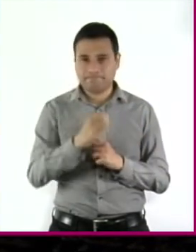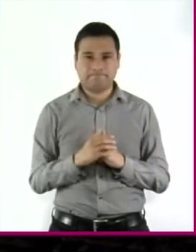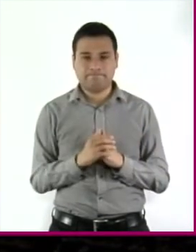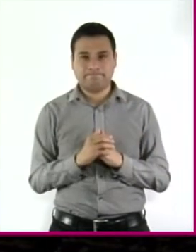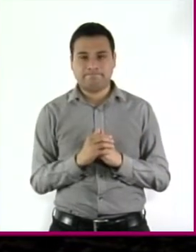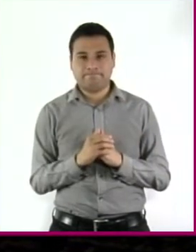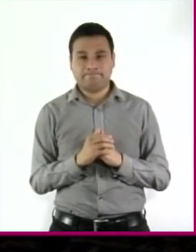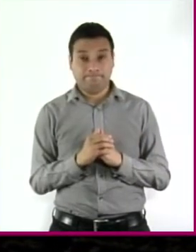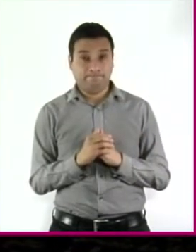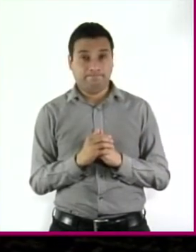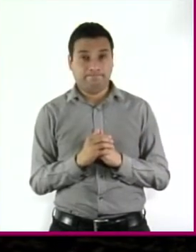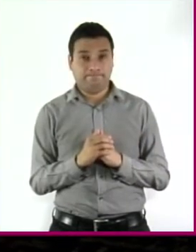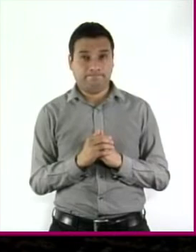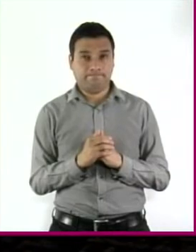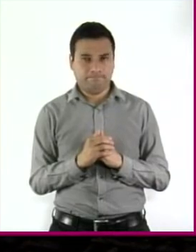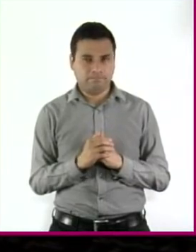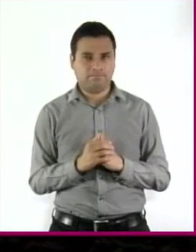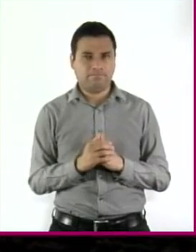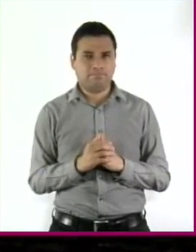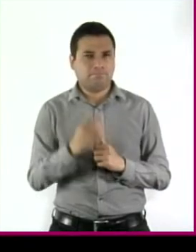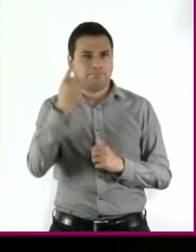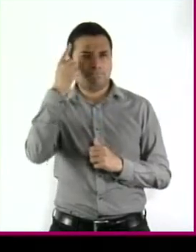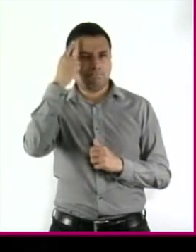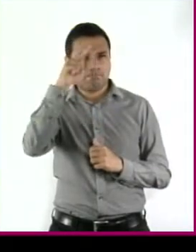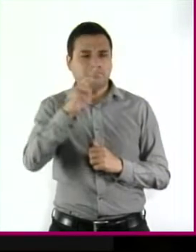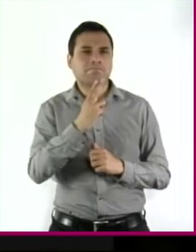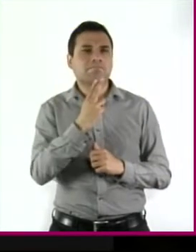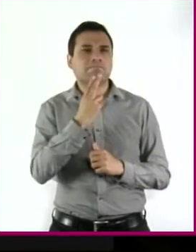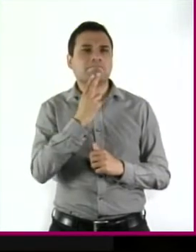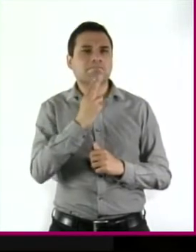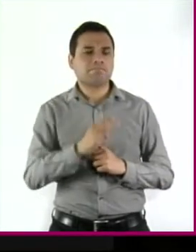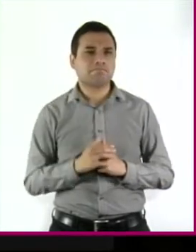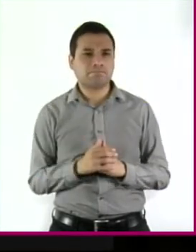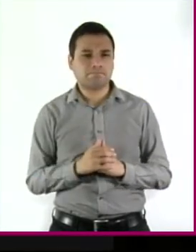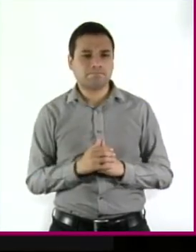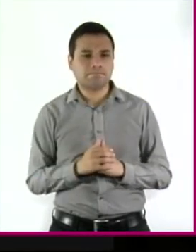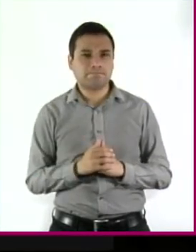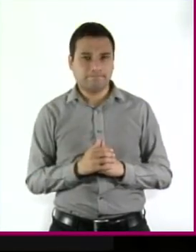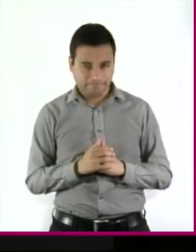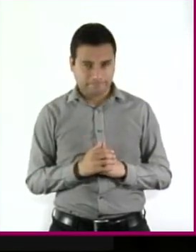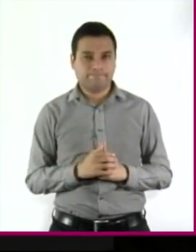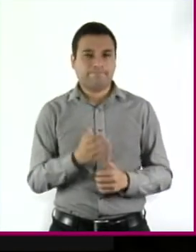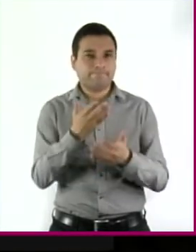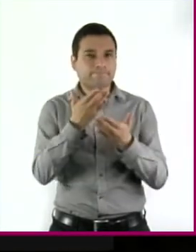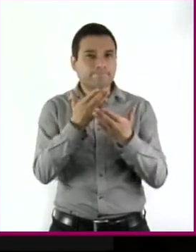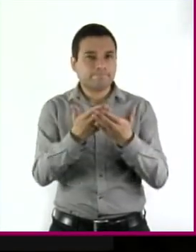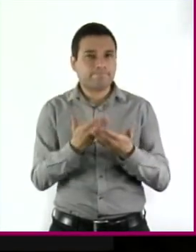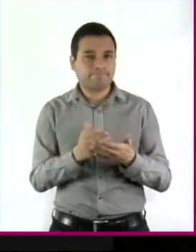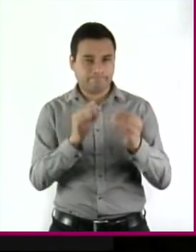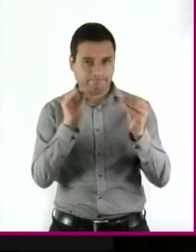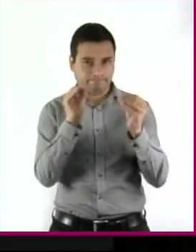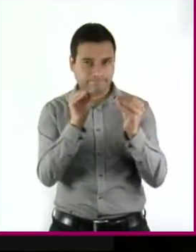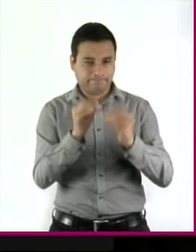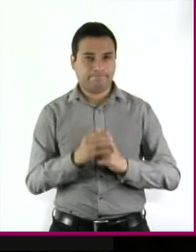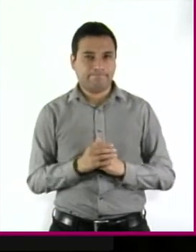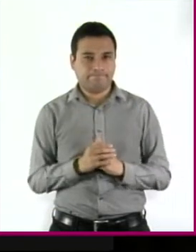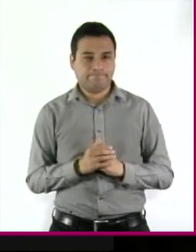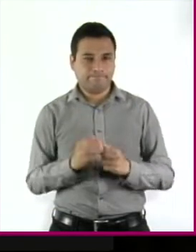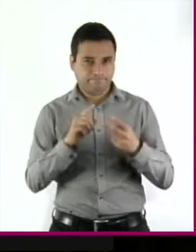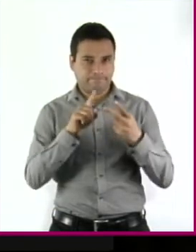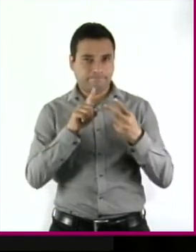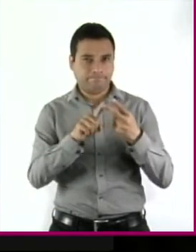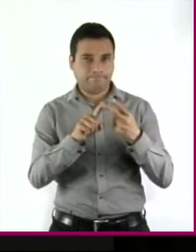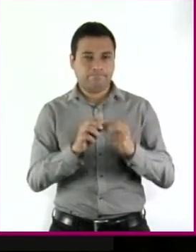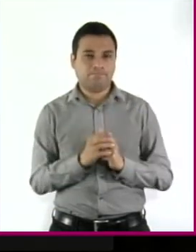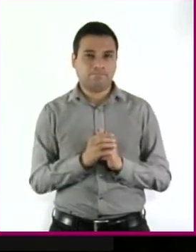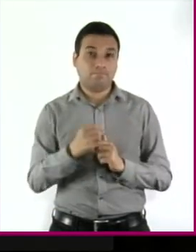se les ha dado las siguientes aplicaciones. A. Argumentación. B. Juicio. C.